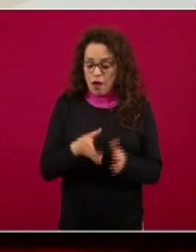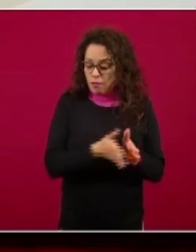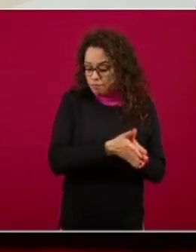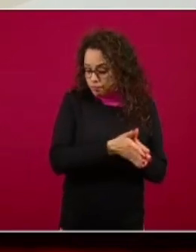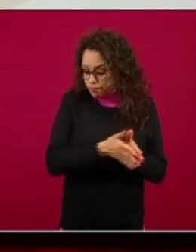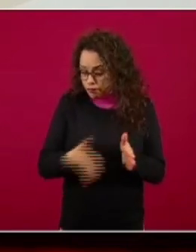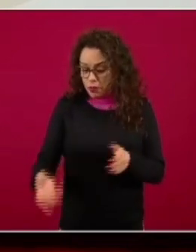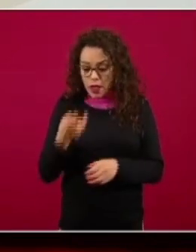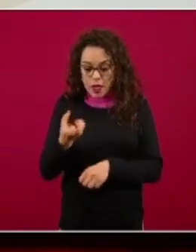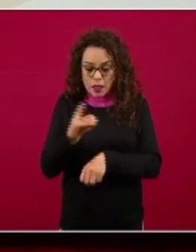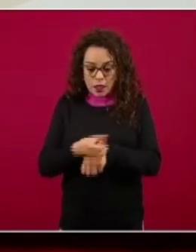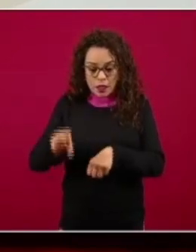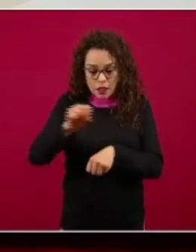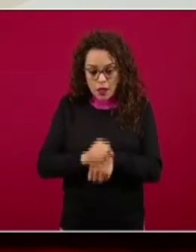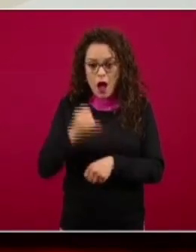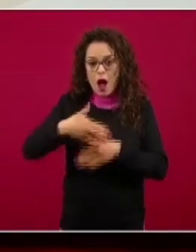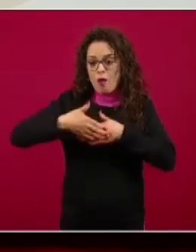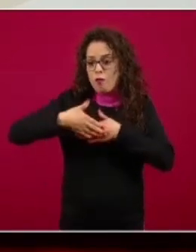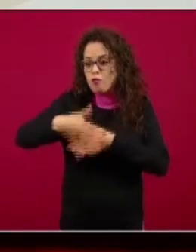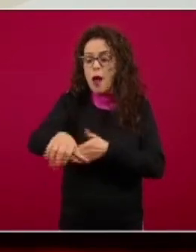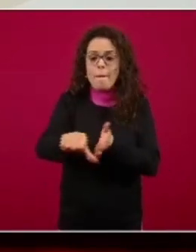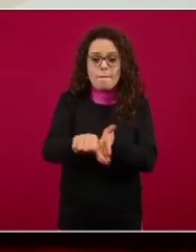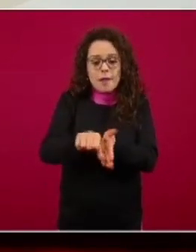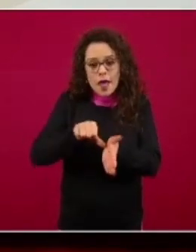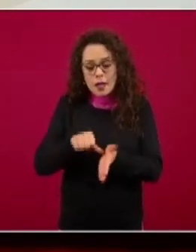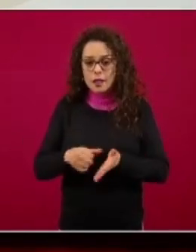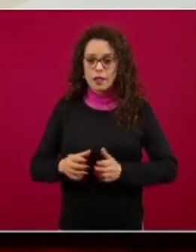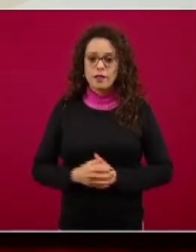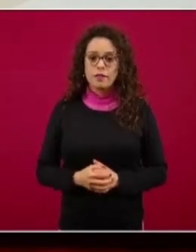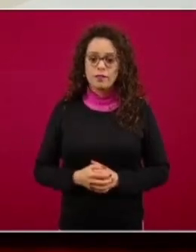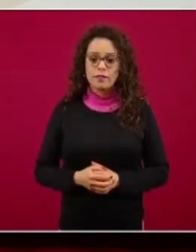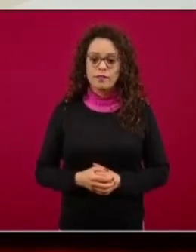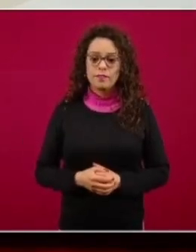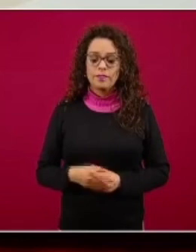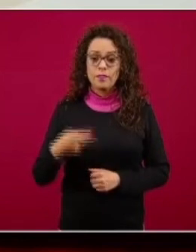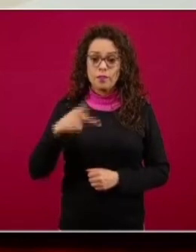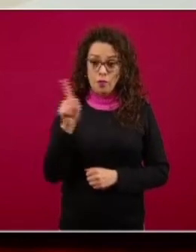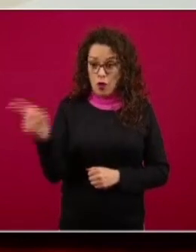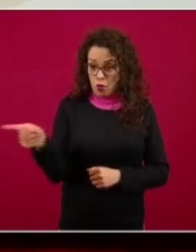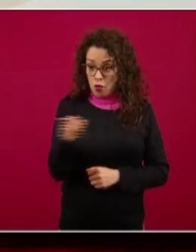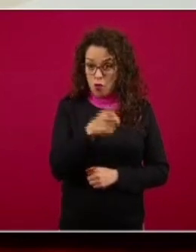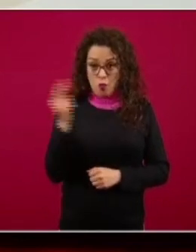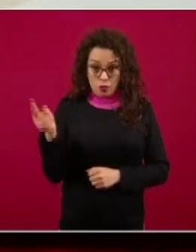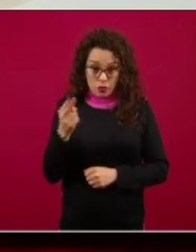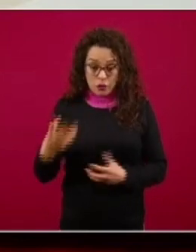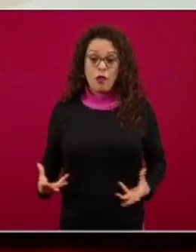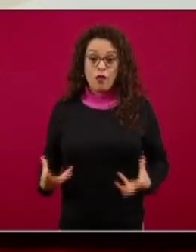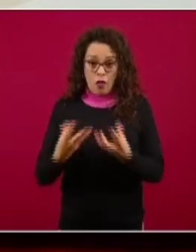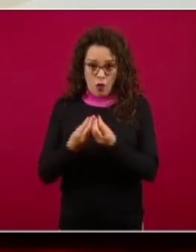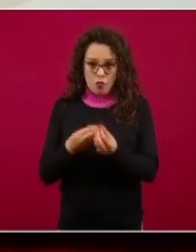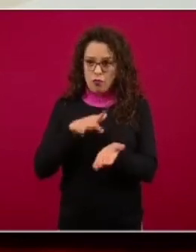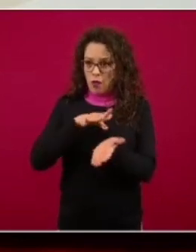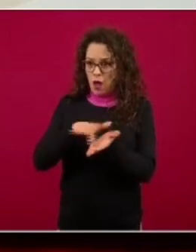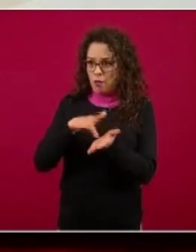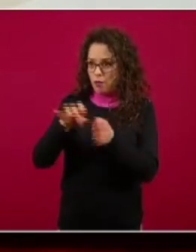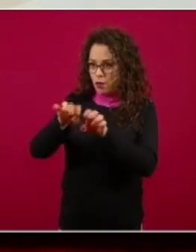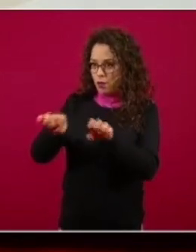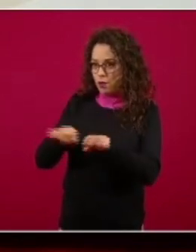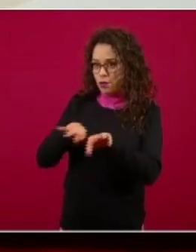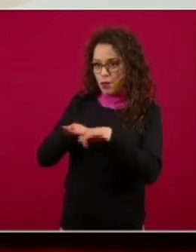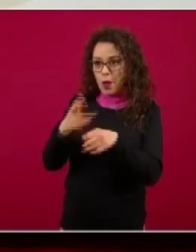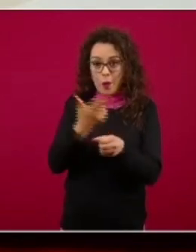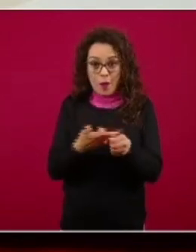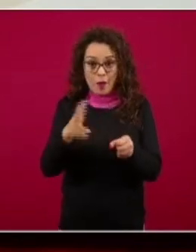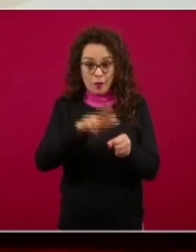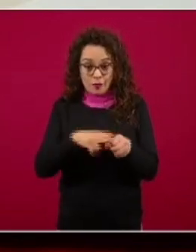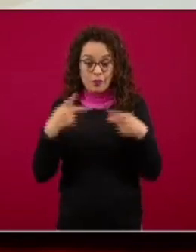ante esta situación. Pero si ustedes se unen a este equipo de trabajo, sin duda que eso